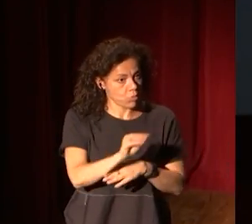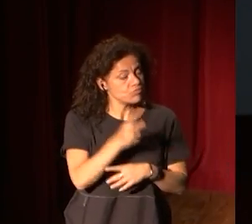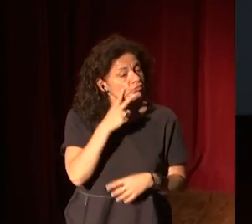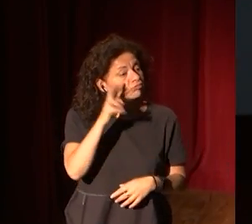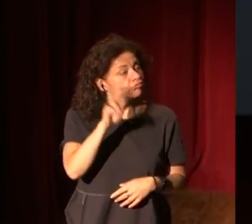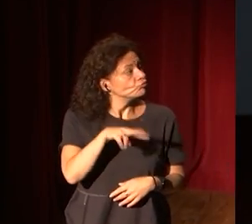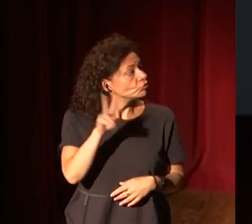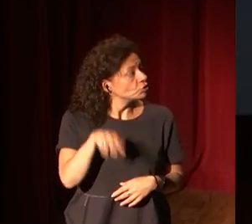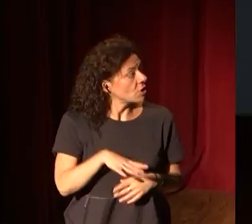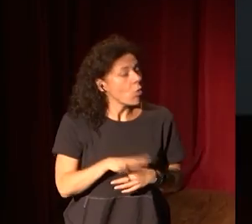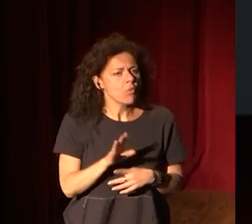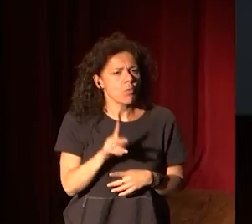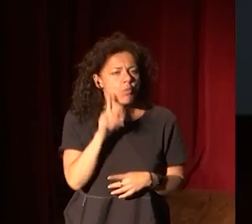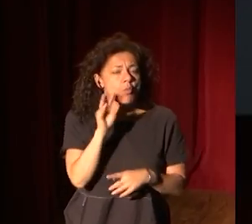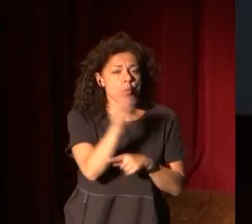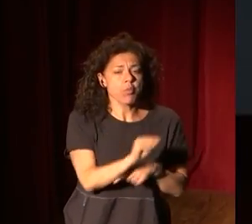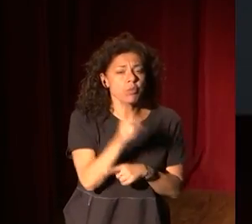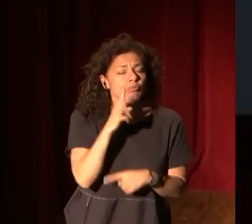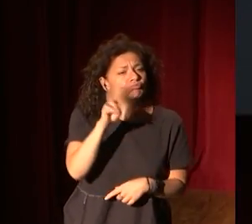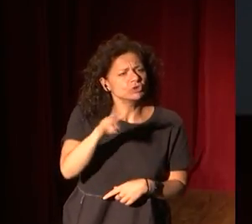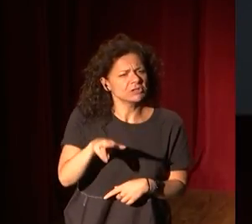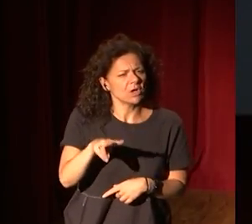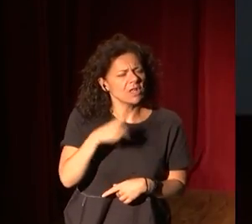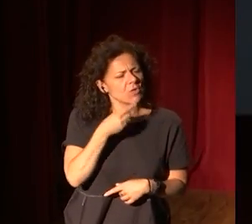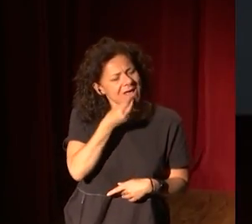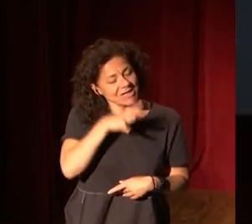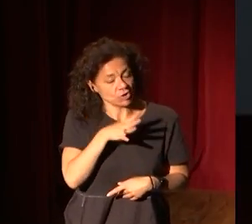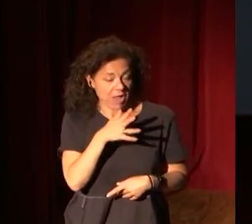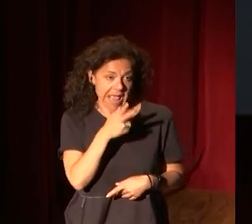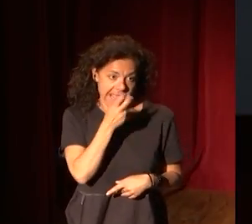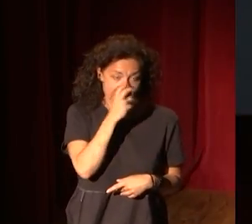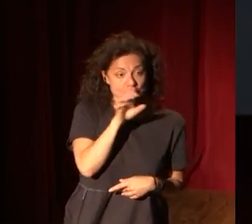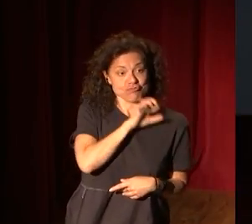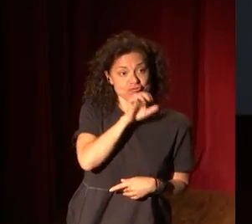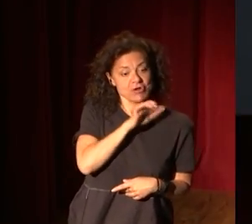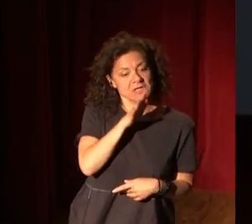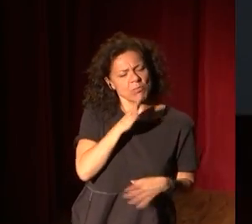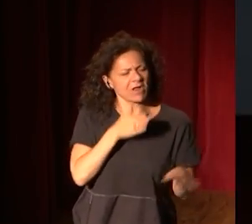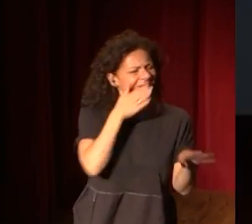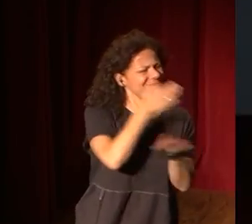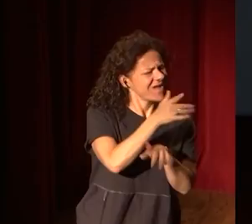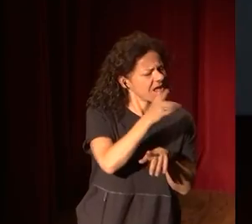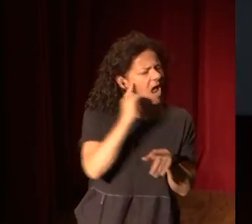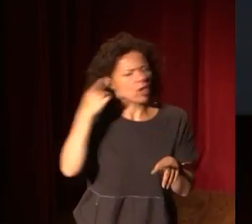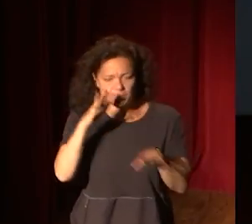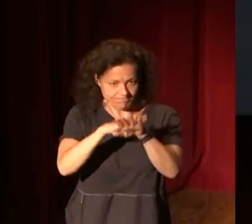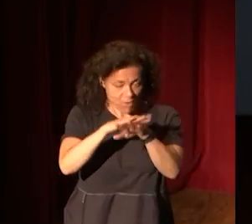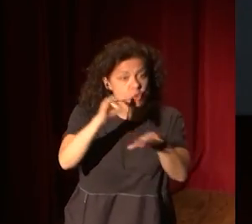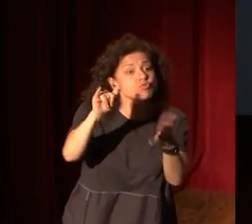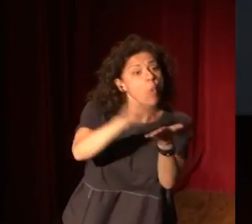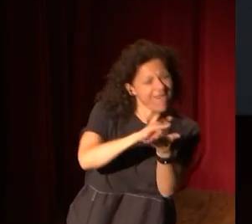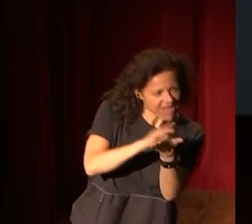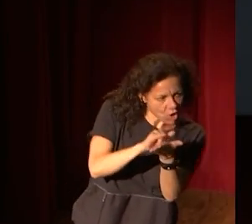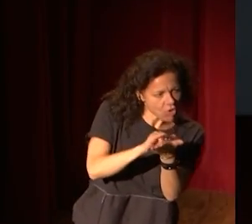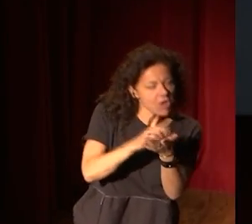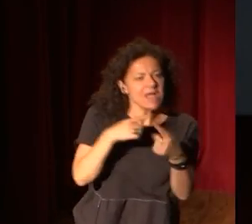un conservador de museos. Este tiene una historia rocambolesca porque fue a viajar a Londres, perdón, a Nueva York, se